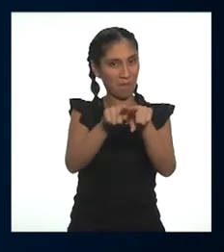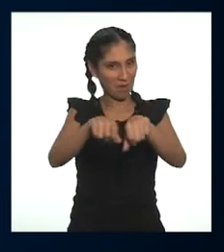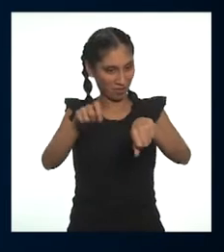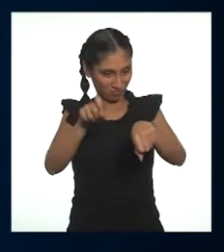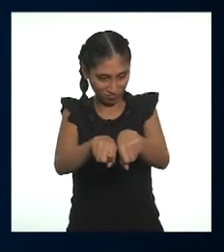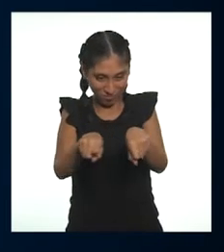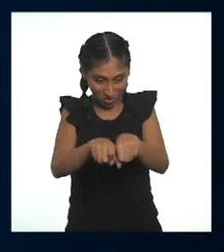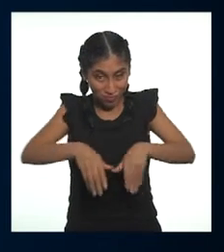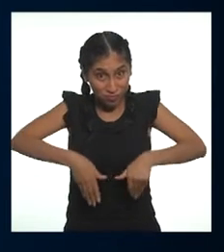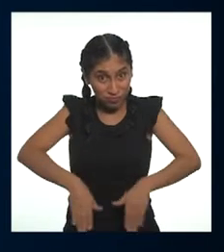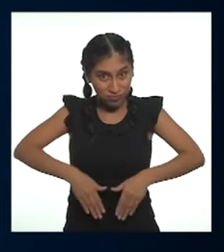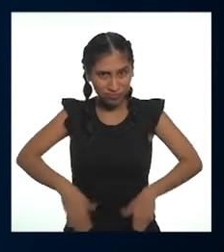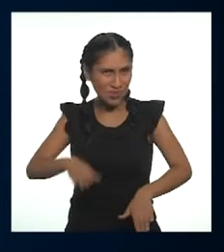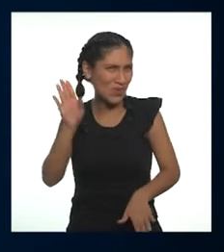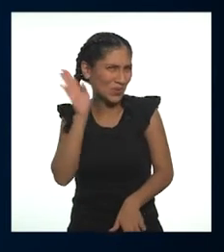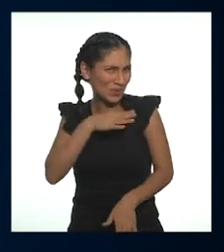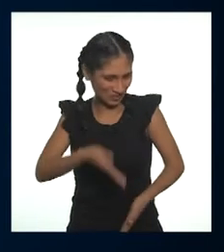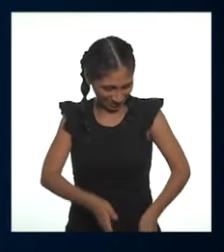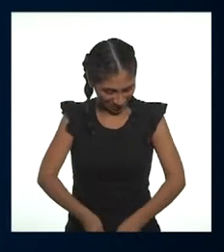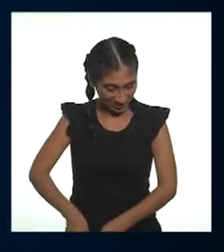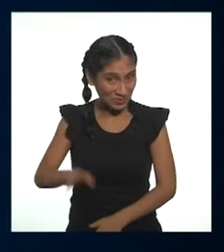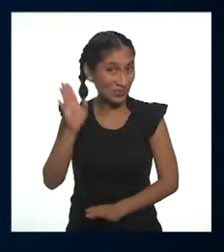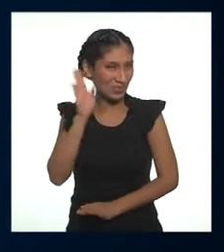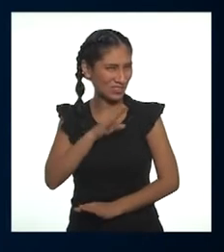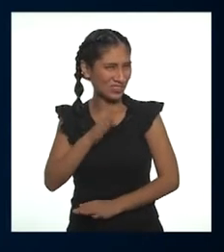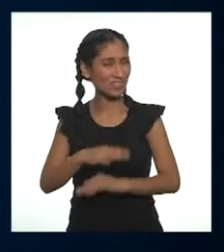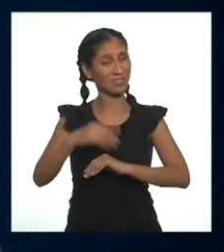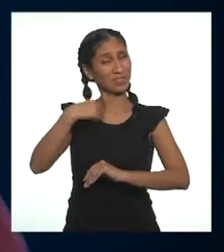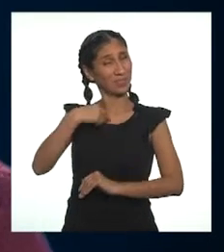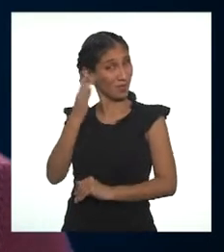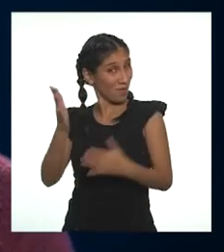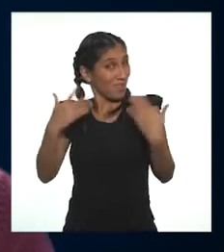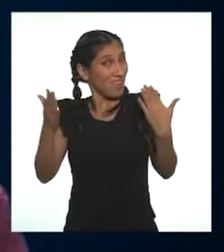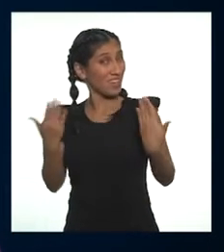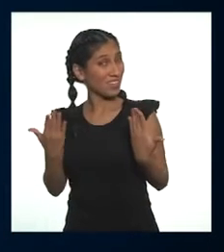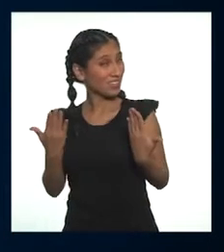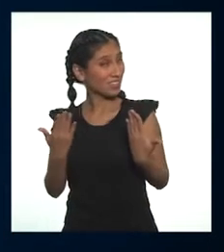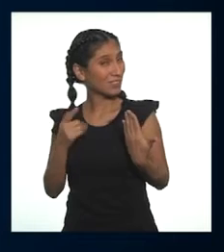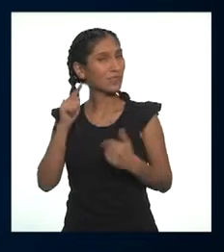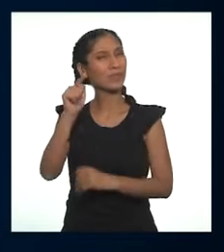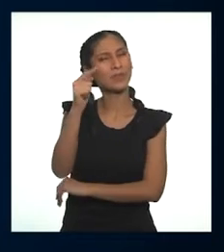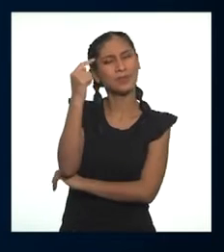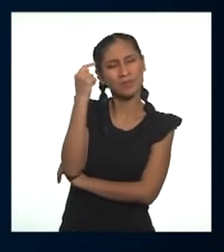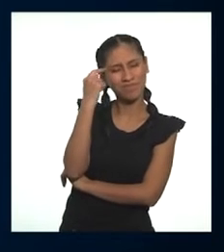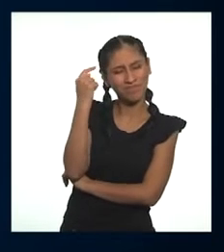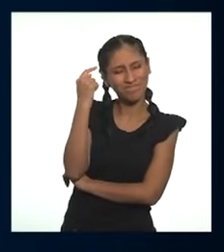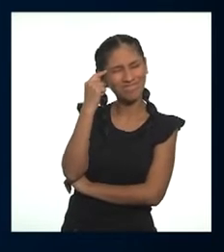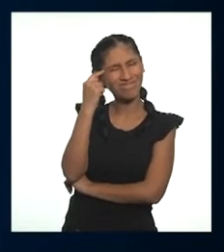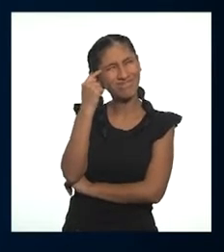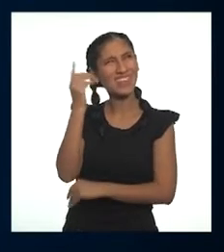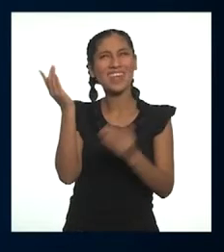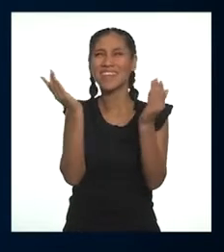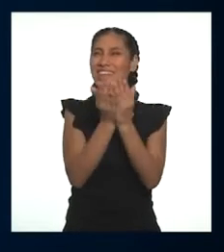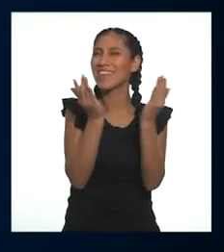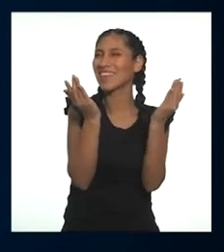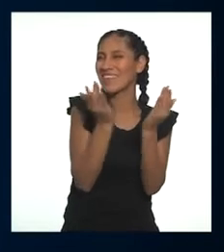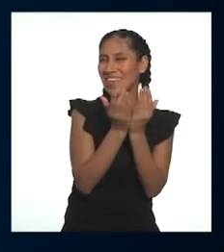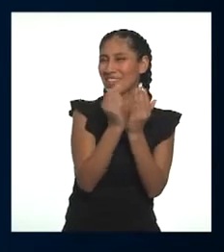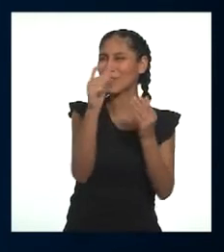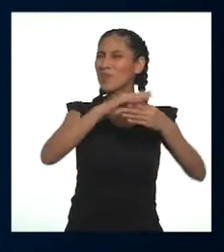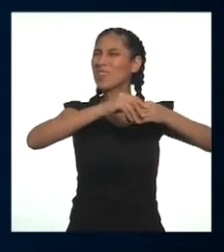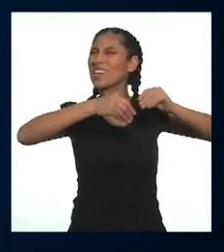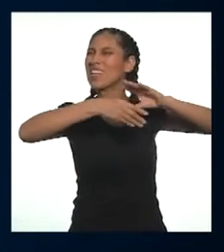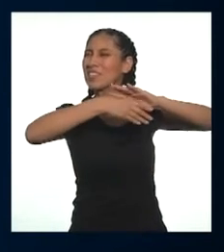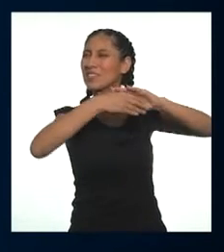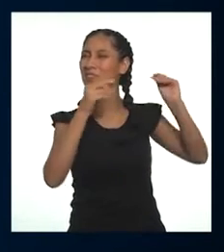cochinas. ¿Fui feliz? ¿Qué reflexiones tienes de tu paso por la escuela? ¿Qué